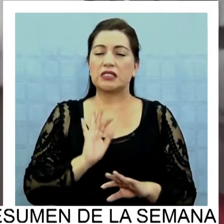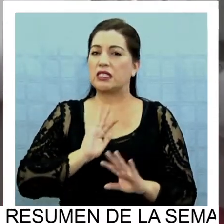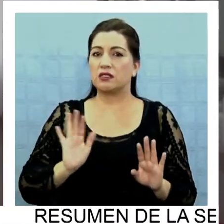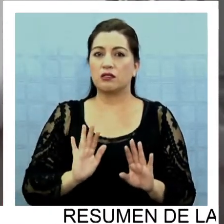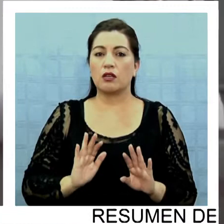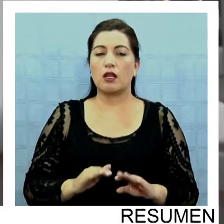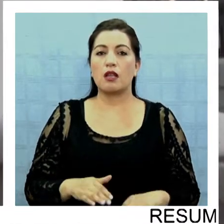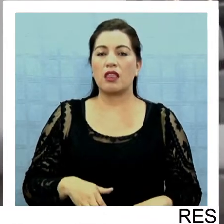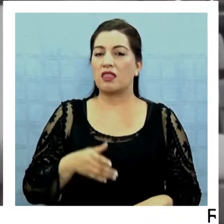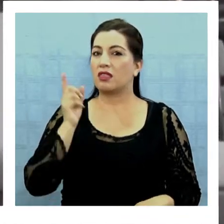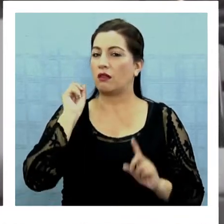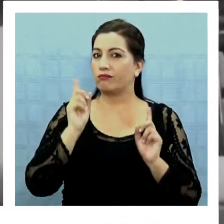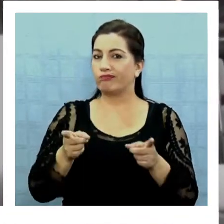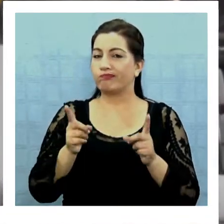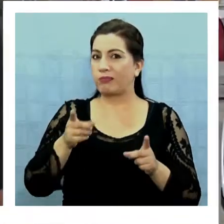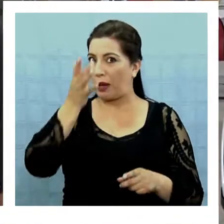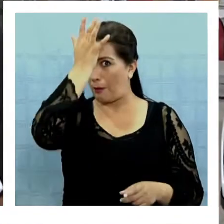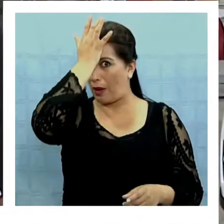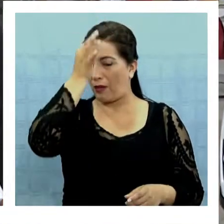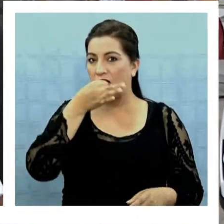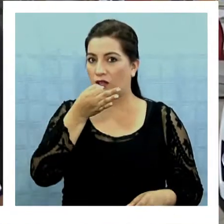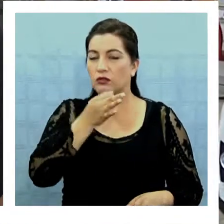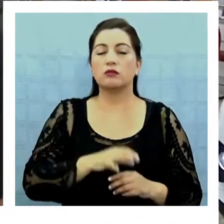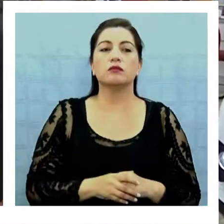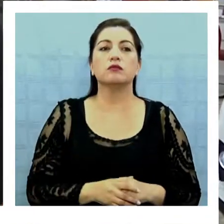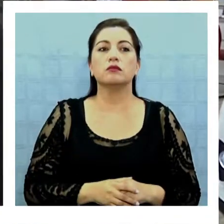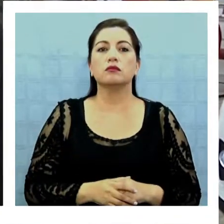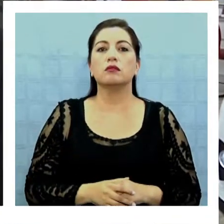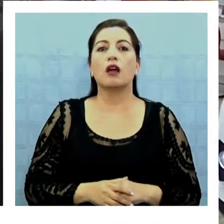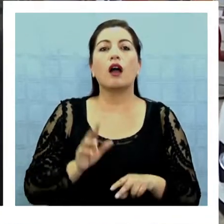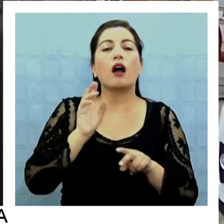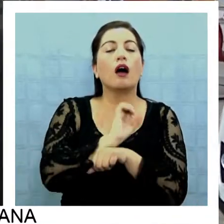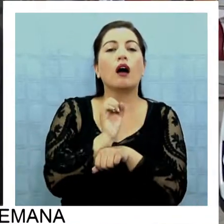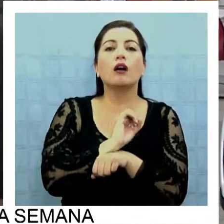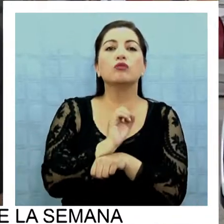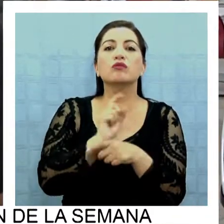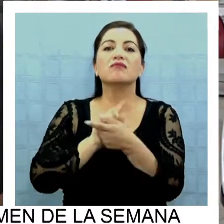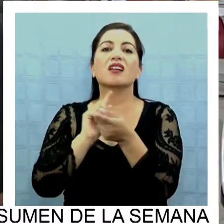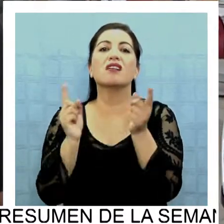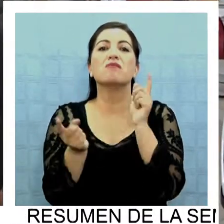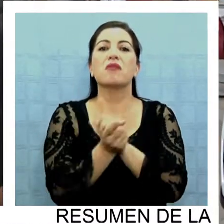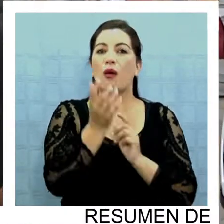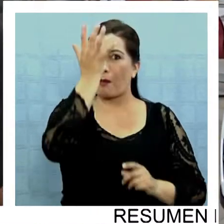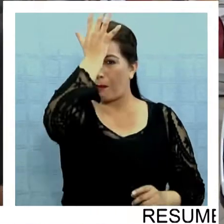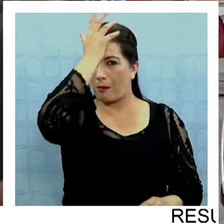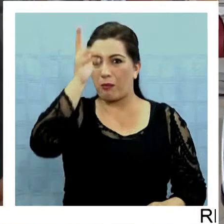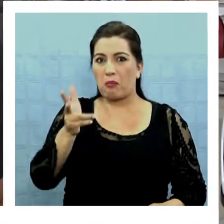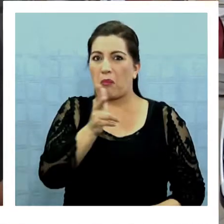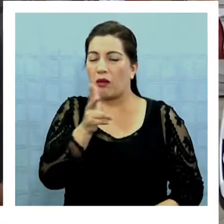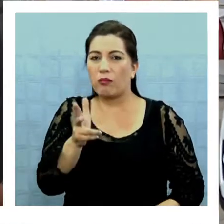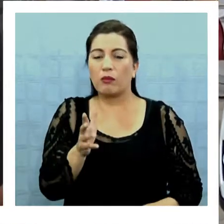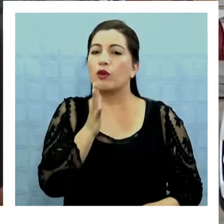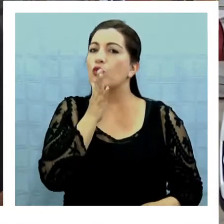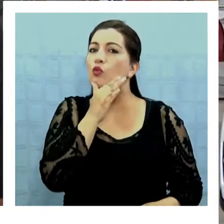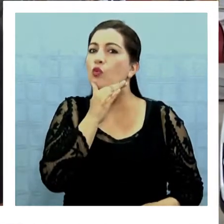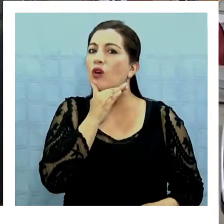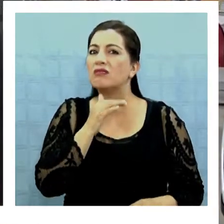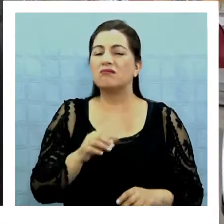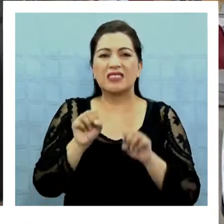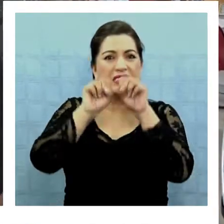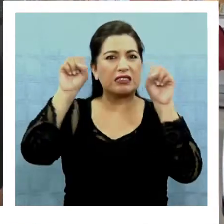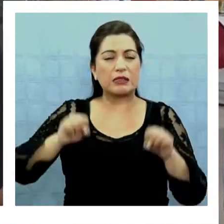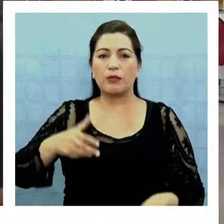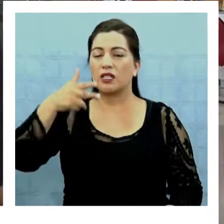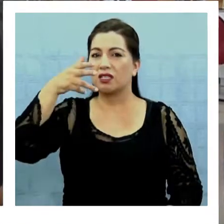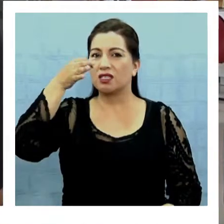del propio Papa. El vehículo está modificado para el Papa, pero no tiene grandes sistemas de seguridad. De